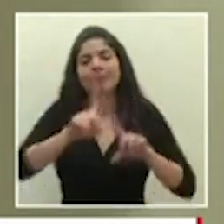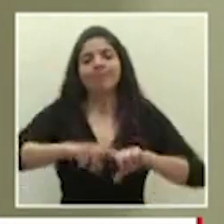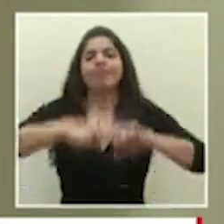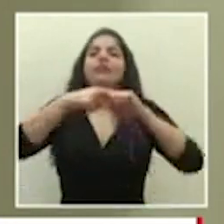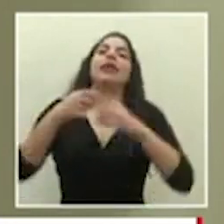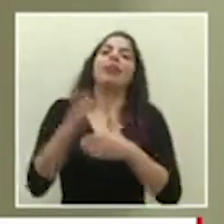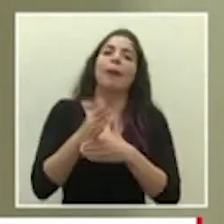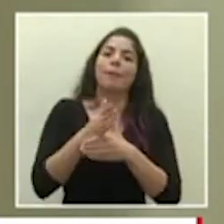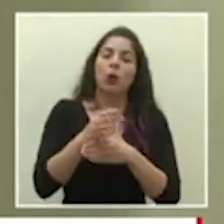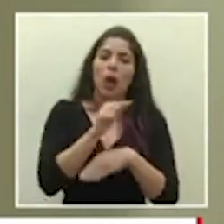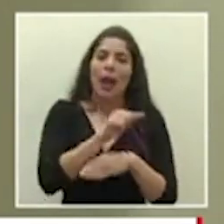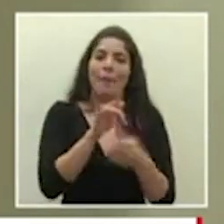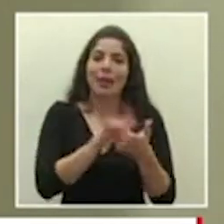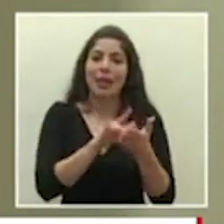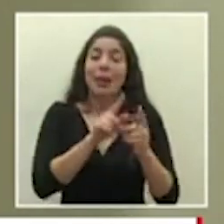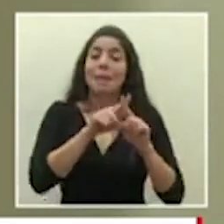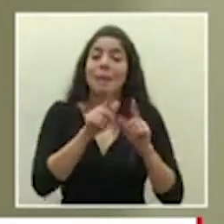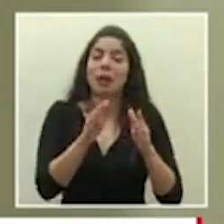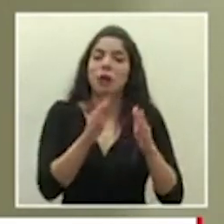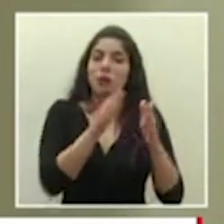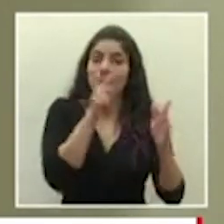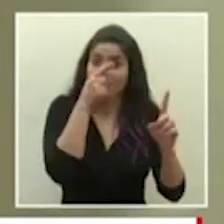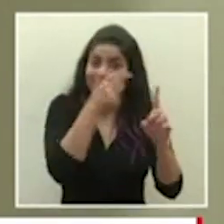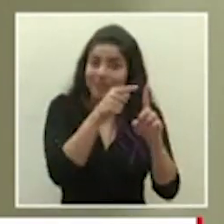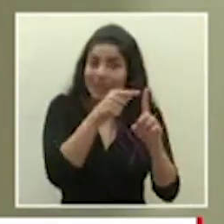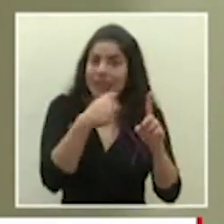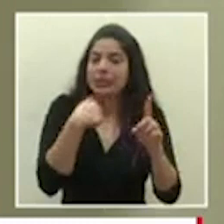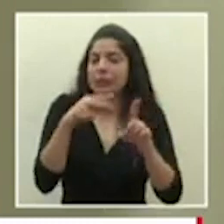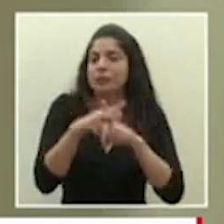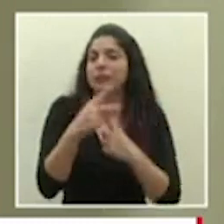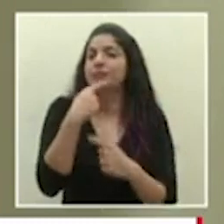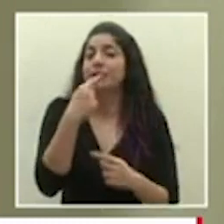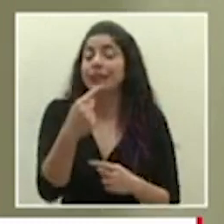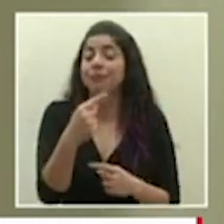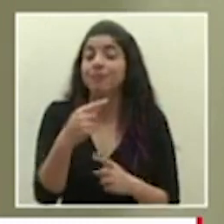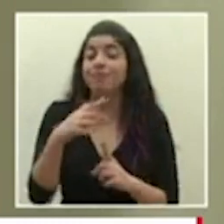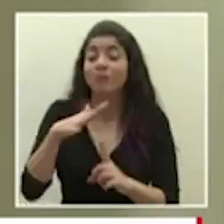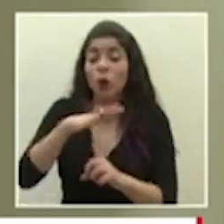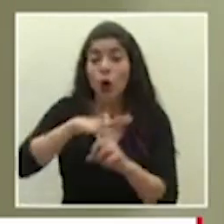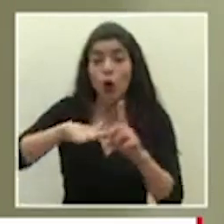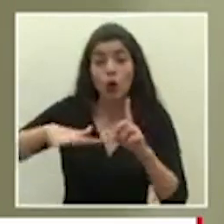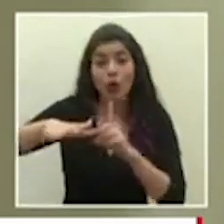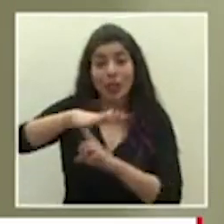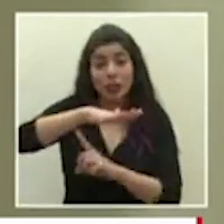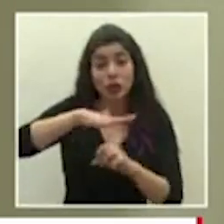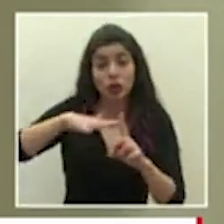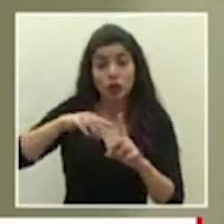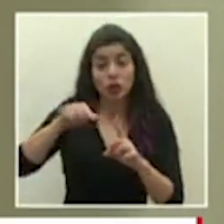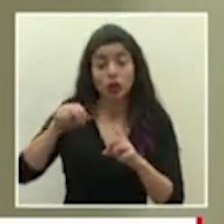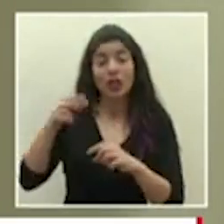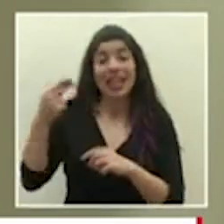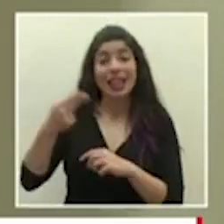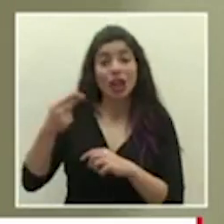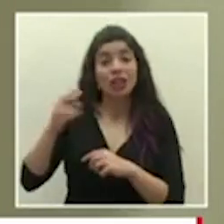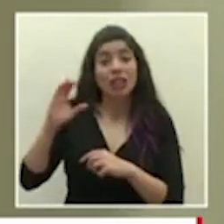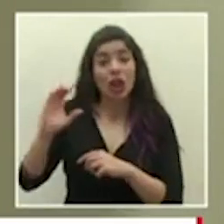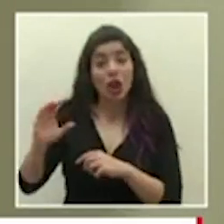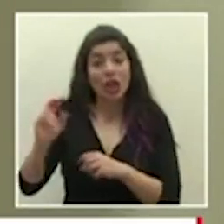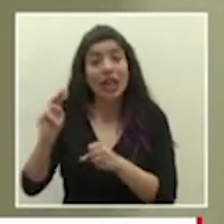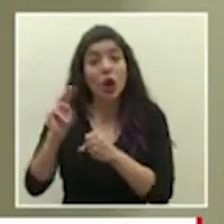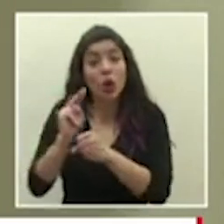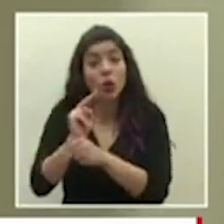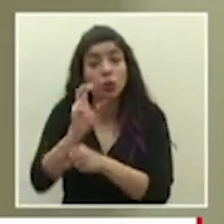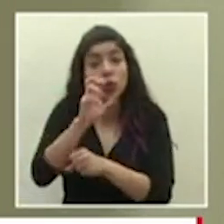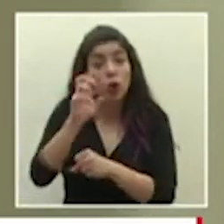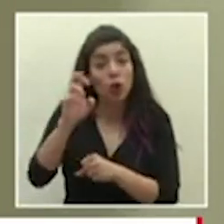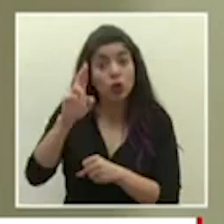pero empiezo diciendo que el contexto en el que se usa la hidroxicloroquina en Costa